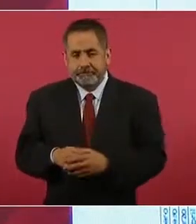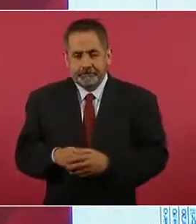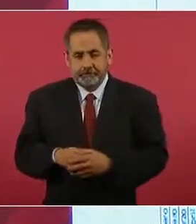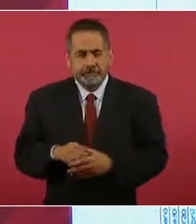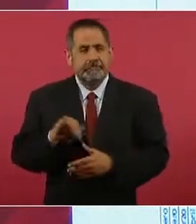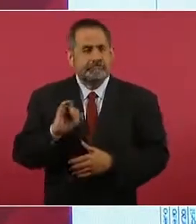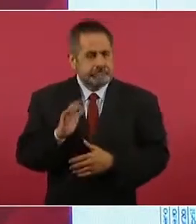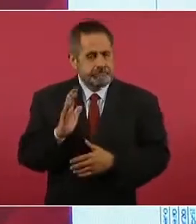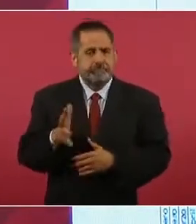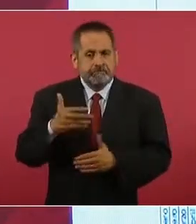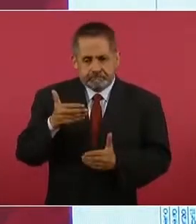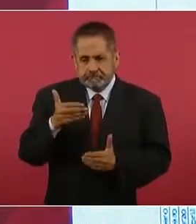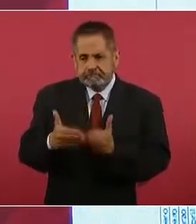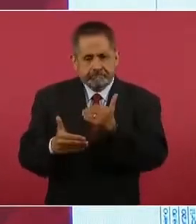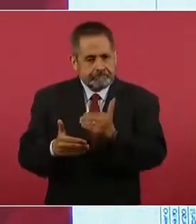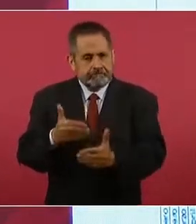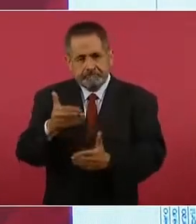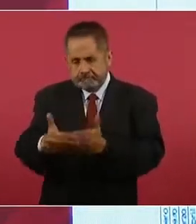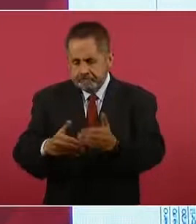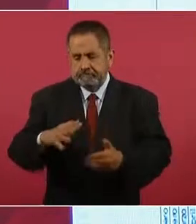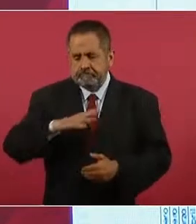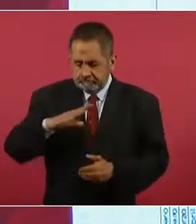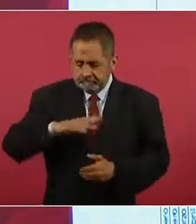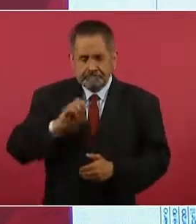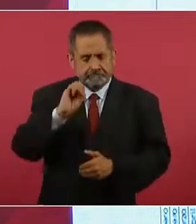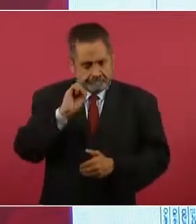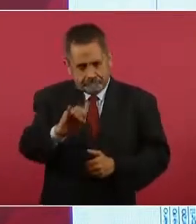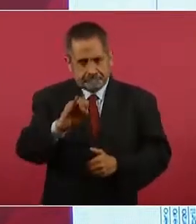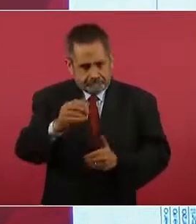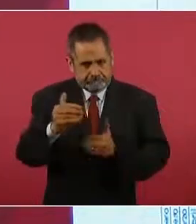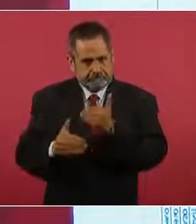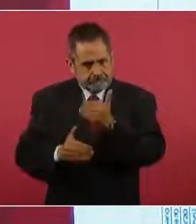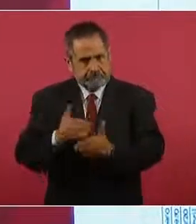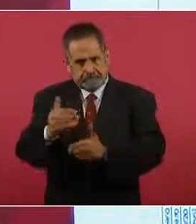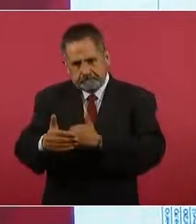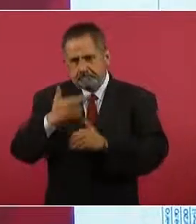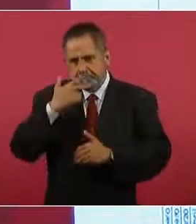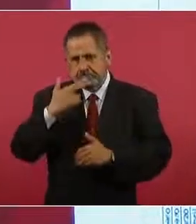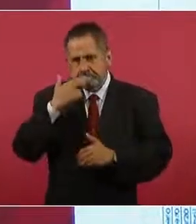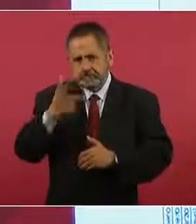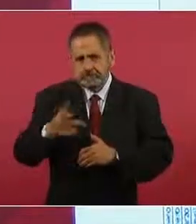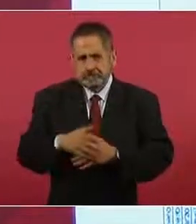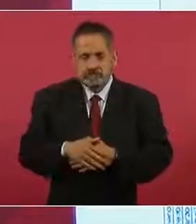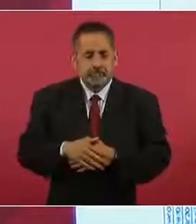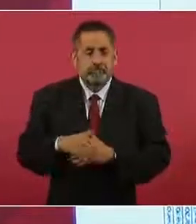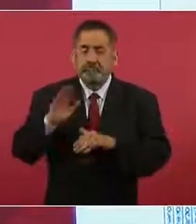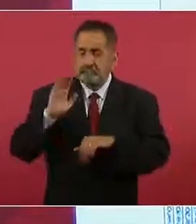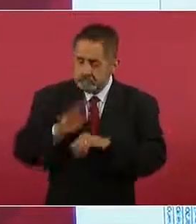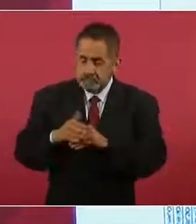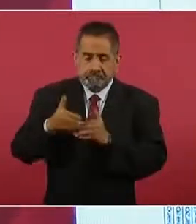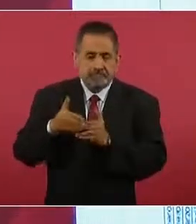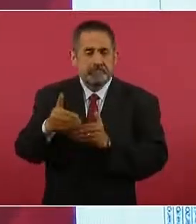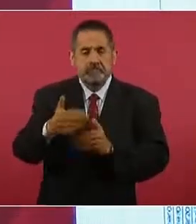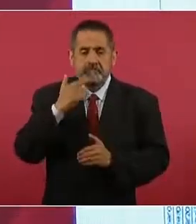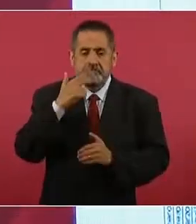avanzado, sí se ha avanzado y vamos a avanzar más.